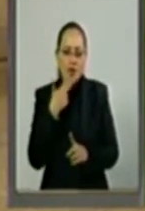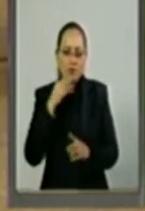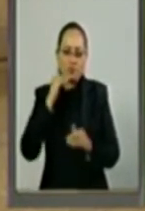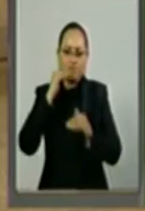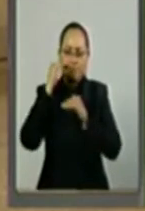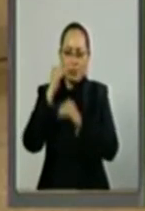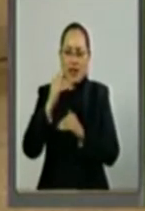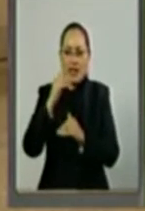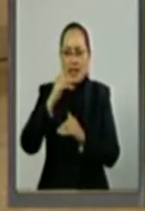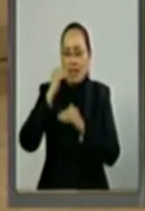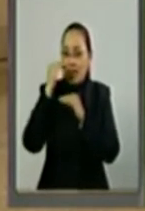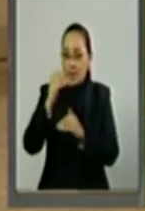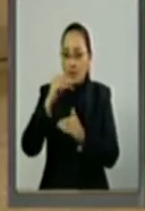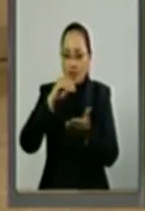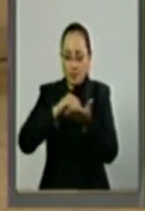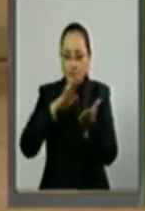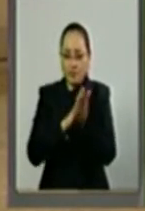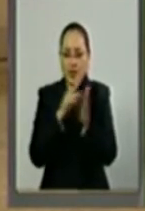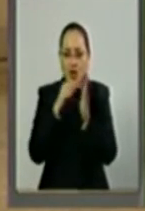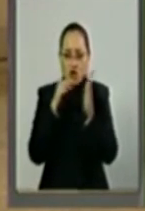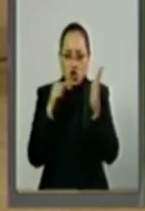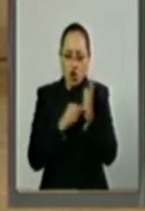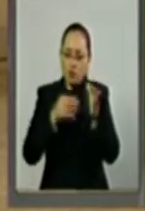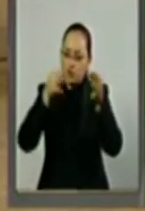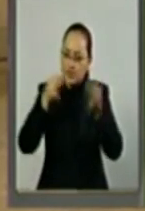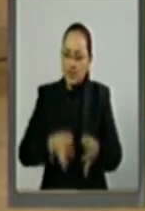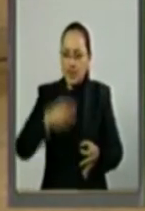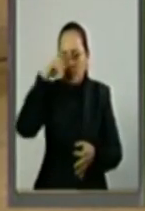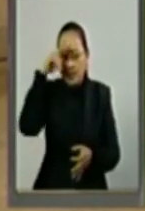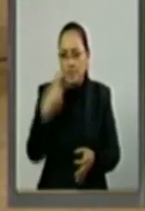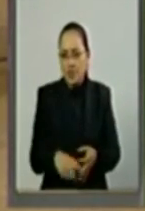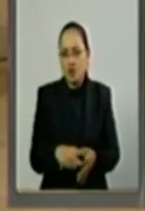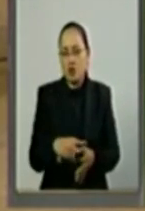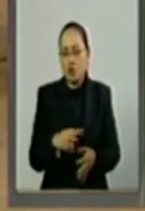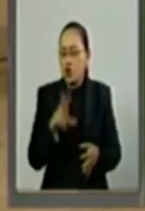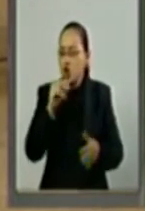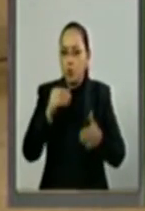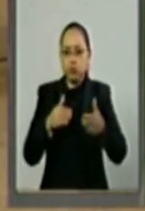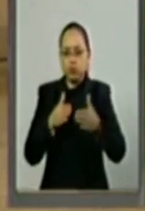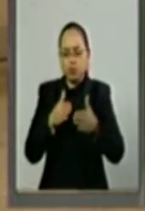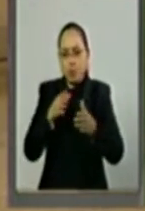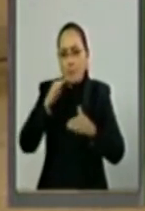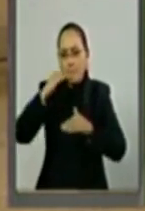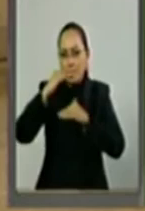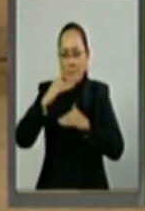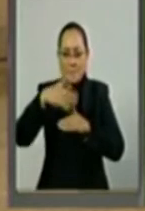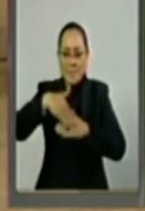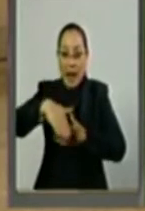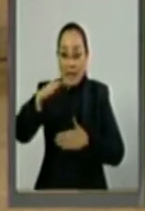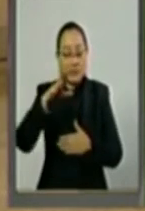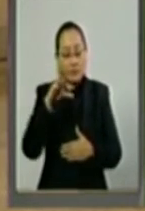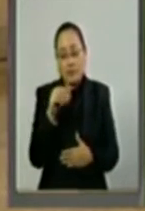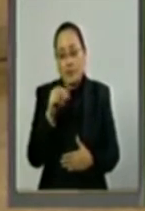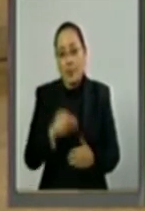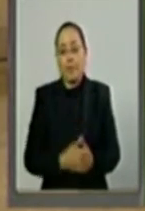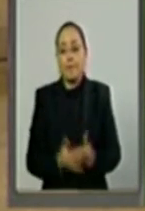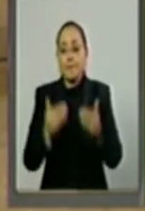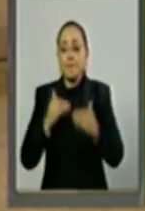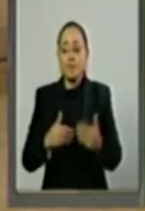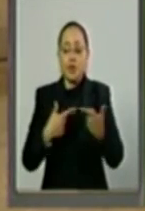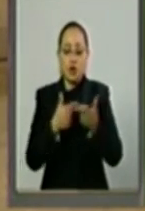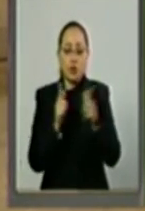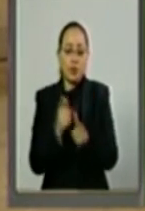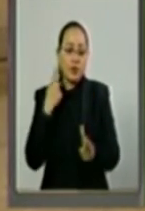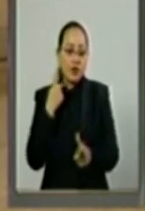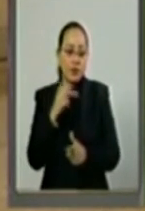que establezcan las normas oficiales mexicanas. Por eso el Grupo Parlamentario del PRI se suma